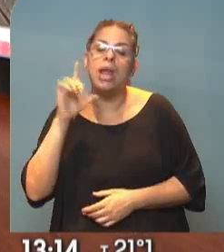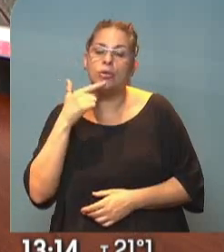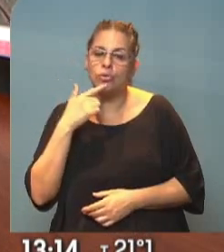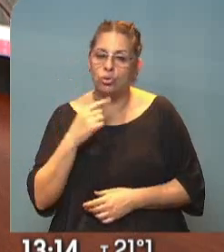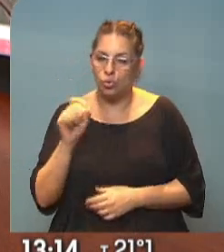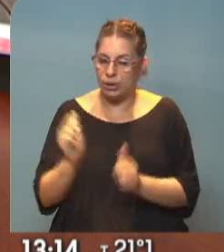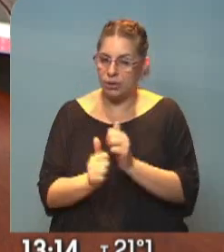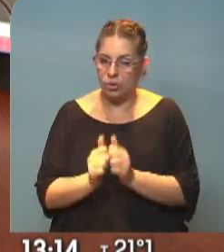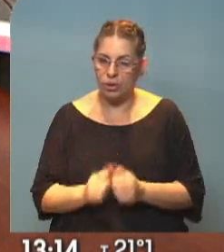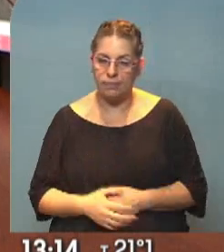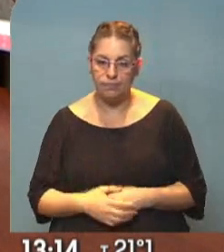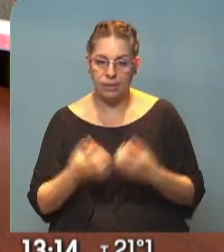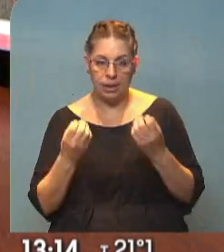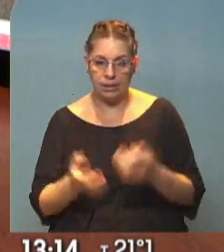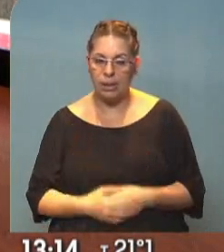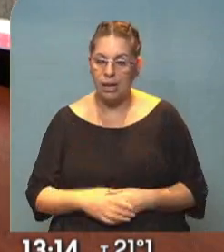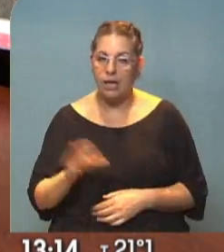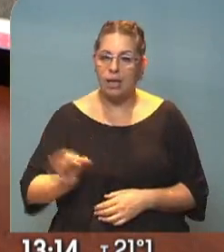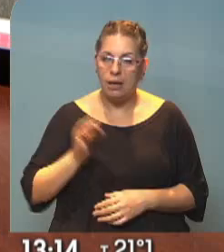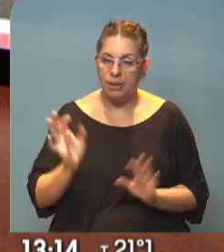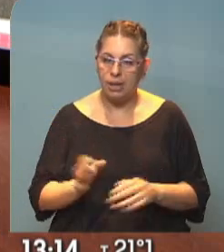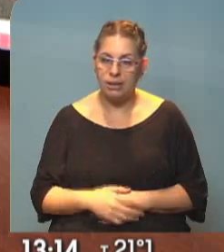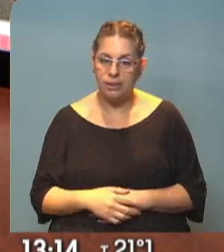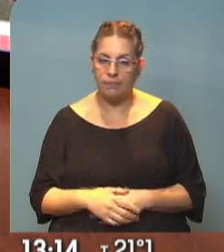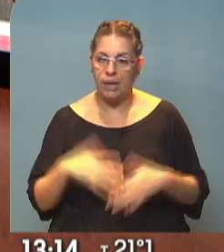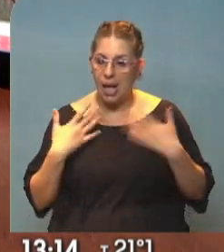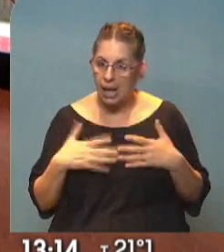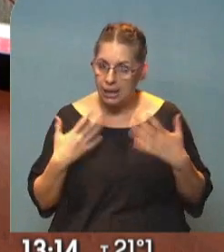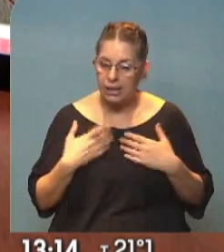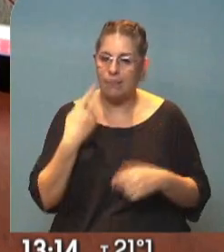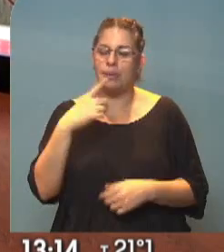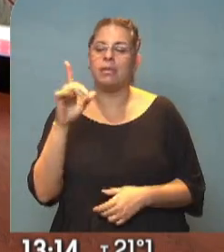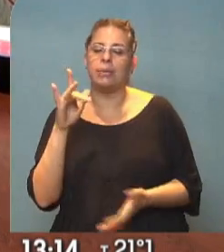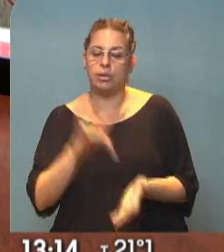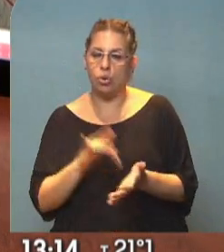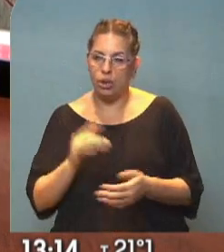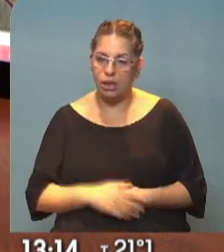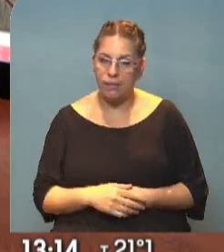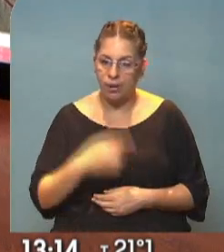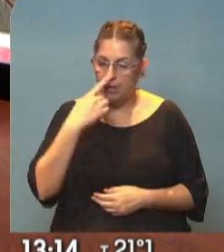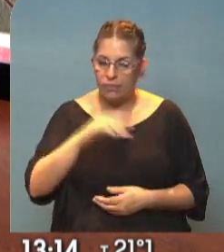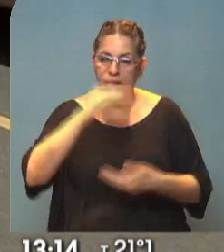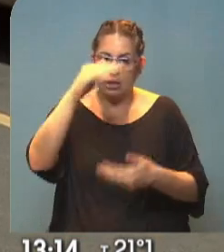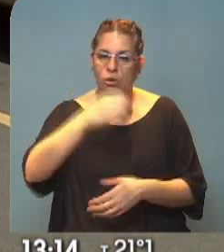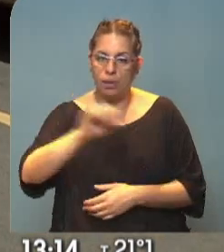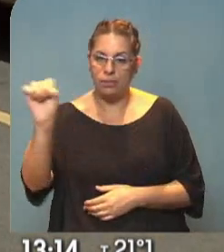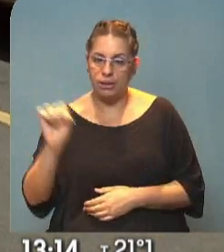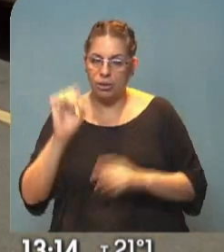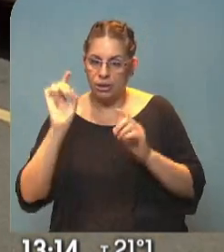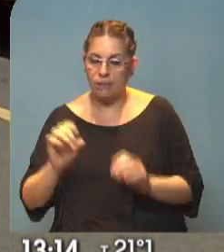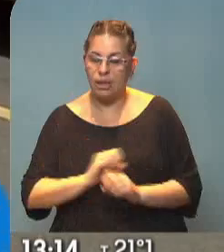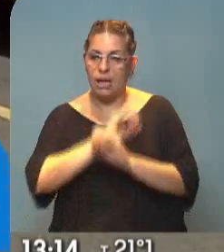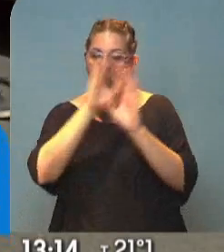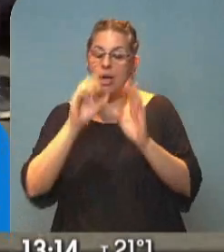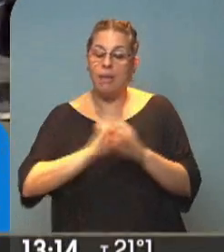¿Cómo estás, Juan? Sí, es la dicotomía, ¿no? La vida misma. Por un lado, la alegría de estar por primera vez en una final de Copa Libertadores y amanecer con